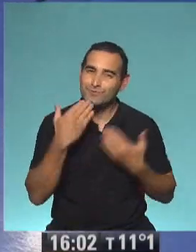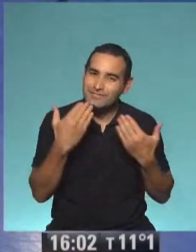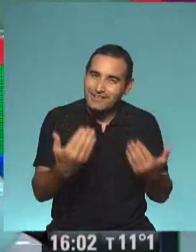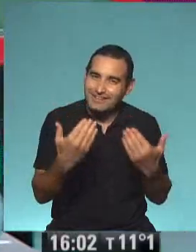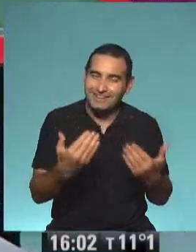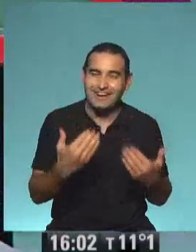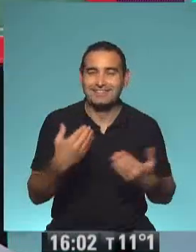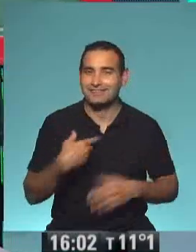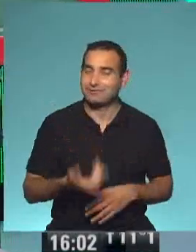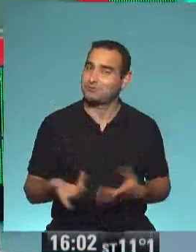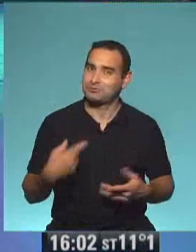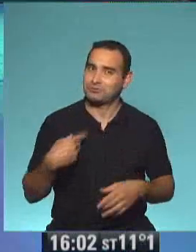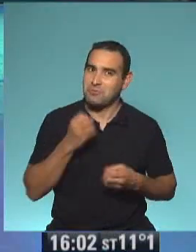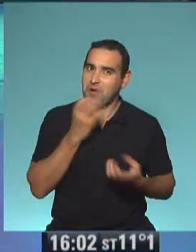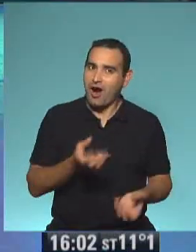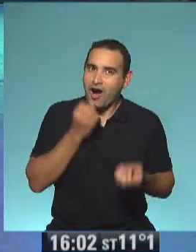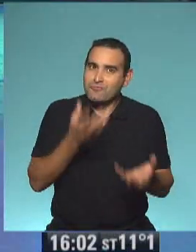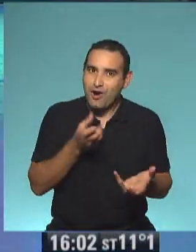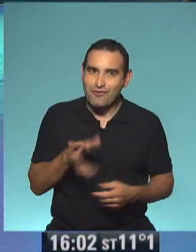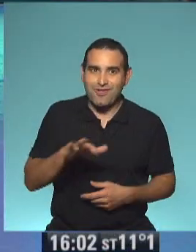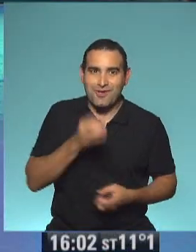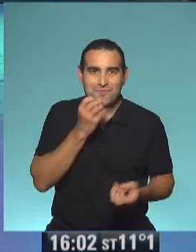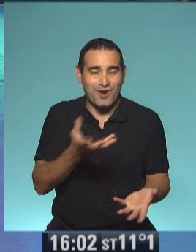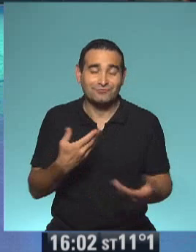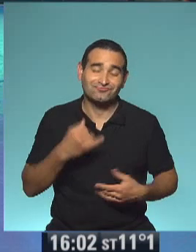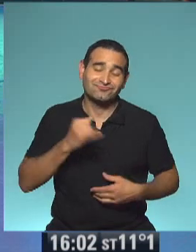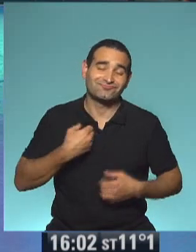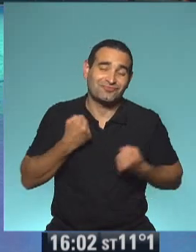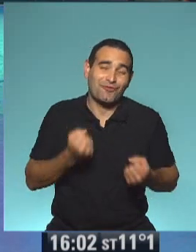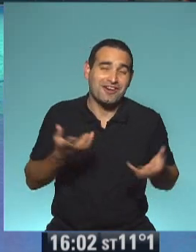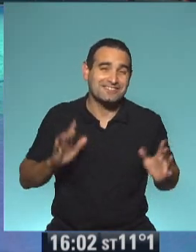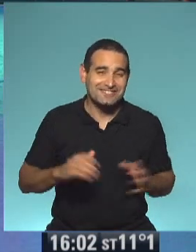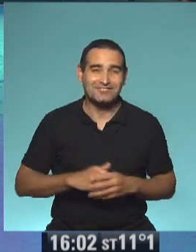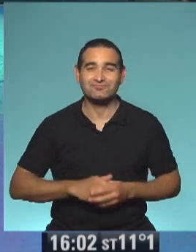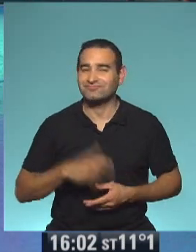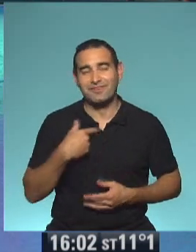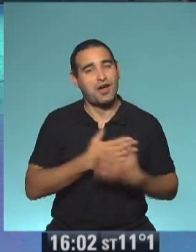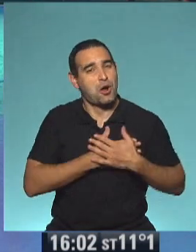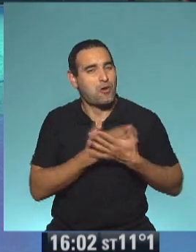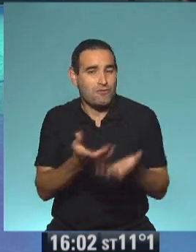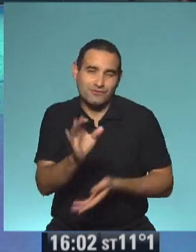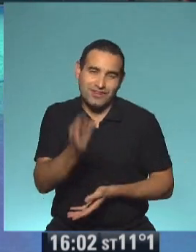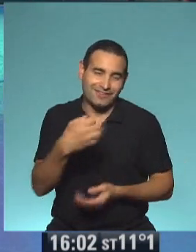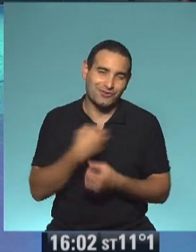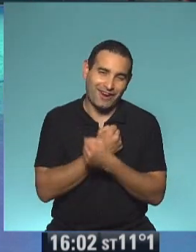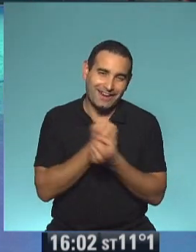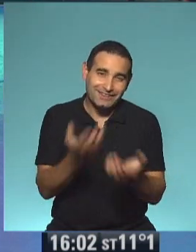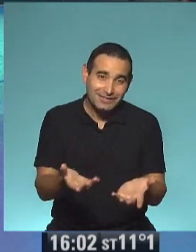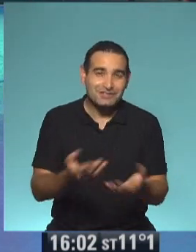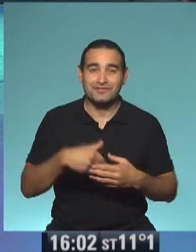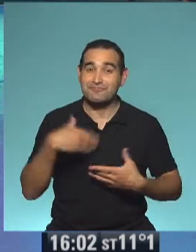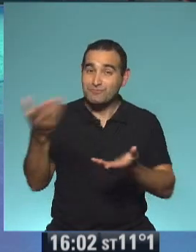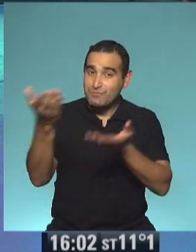gracias, cada vez mejor esa presentación, Hacemos lo que podemos, señor, con mucho amor, sabés que es con mucho cariño, que te